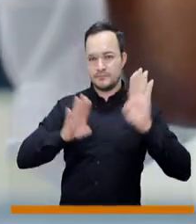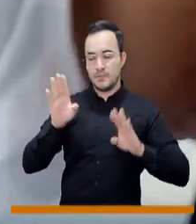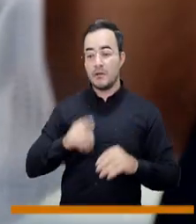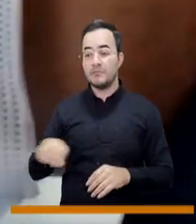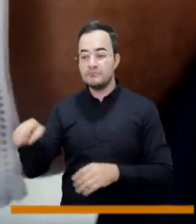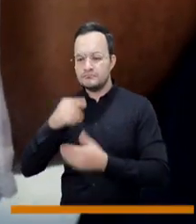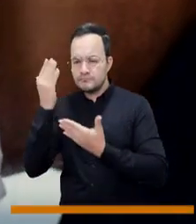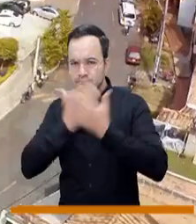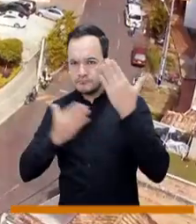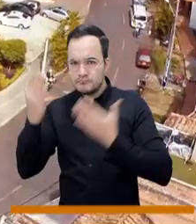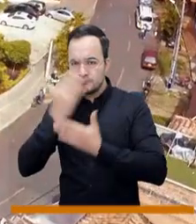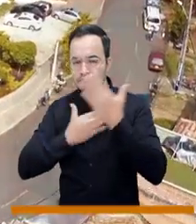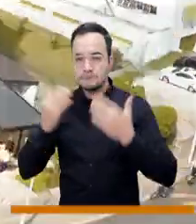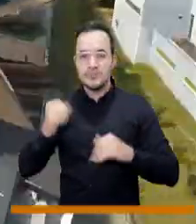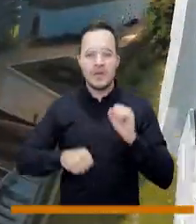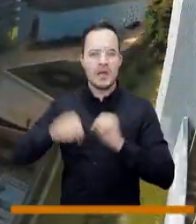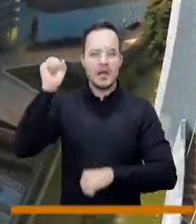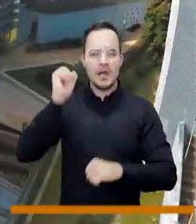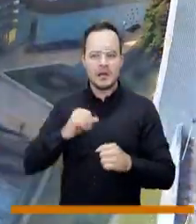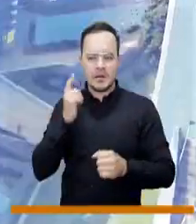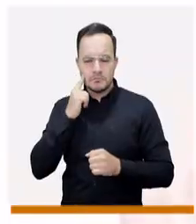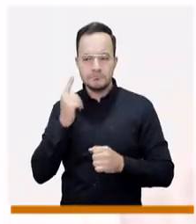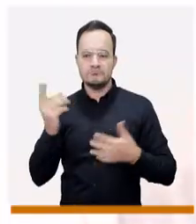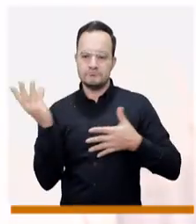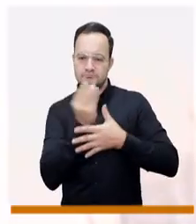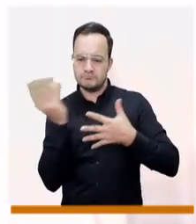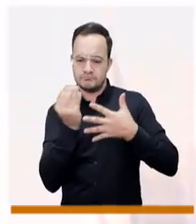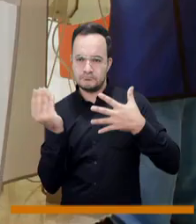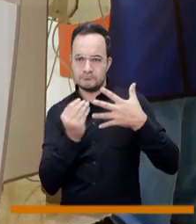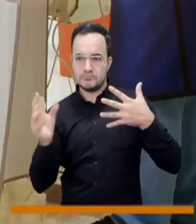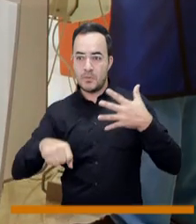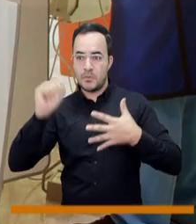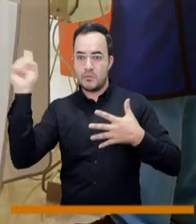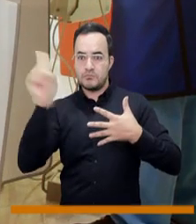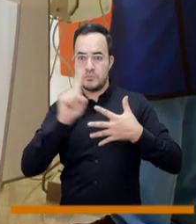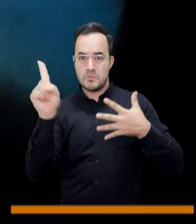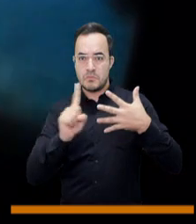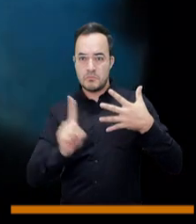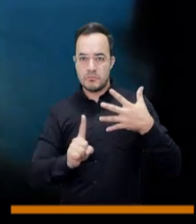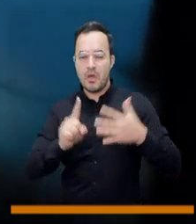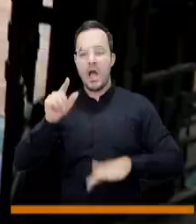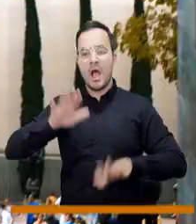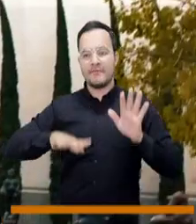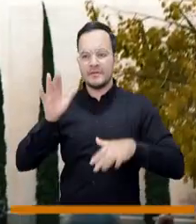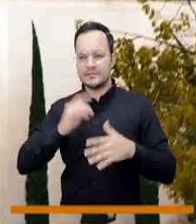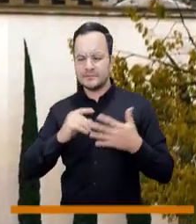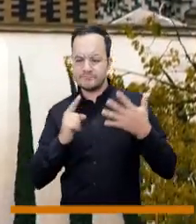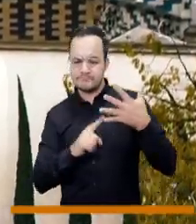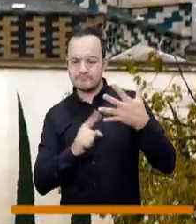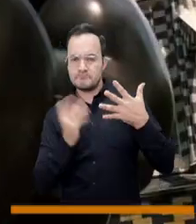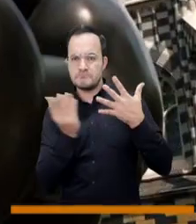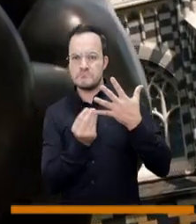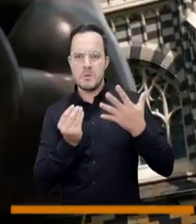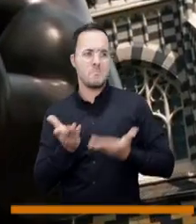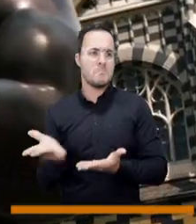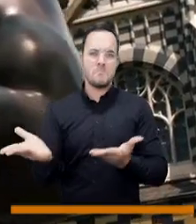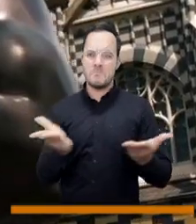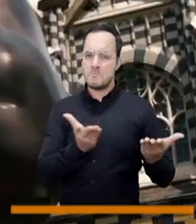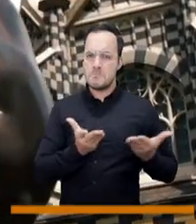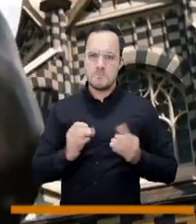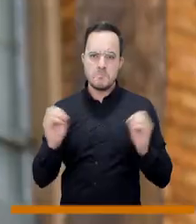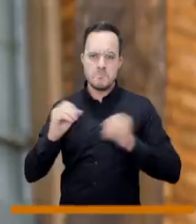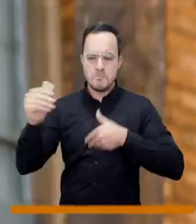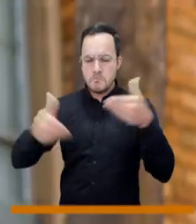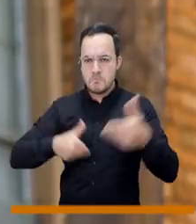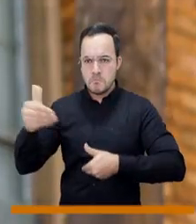escogen un ganador en cada categoría en caso de que lo consideren así o pues en otras oportunidades declaran alguna categoría